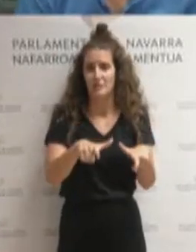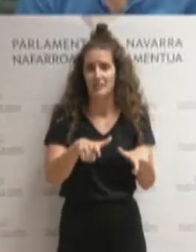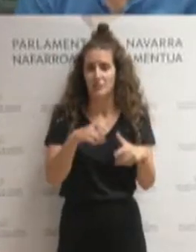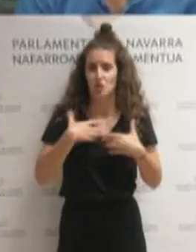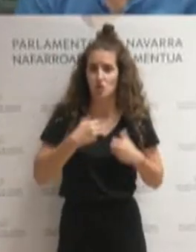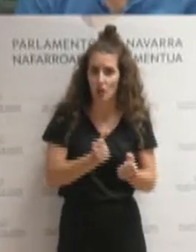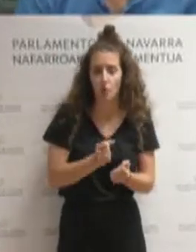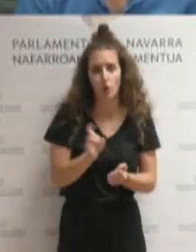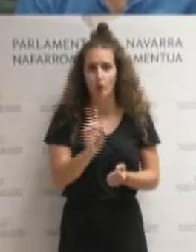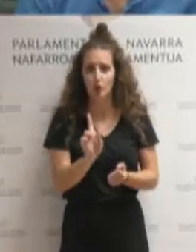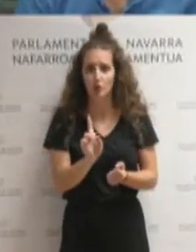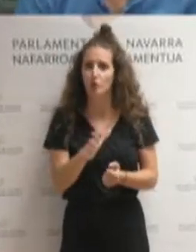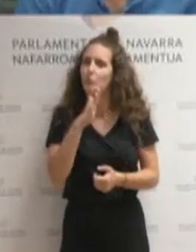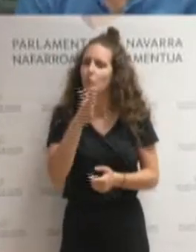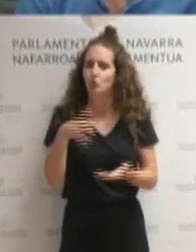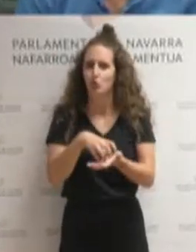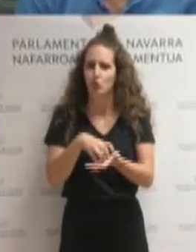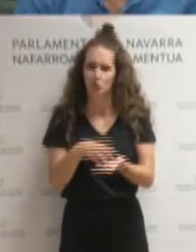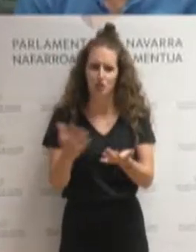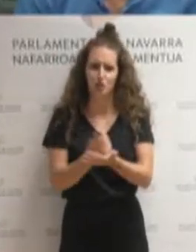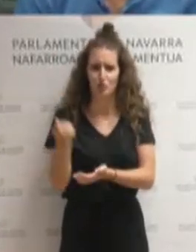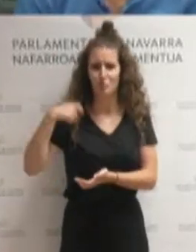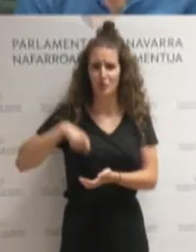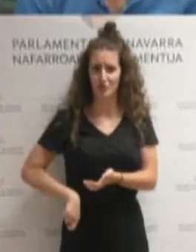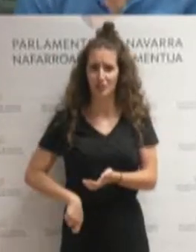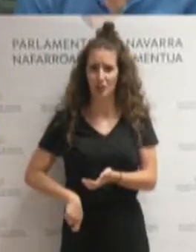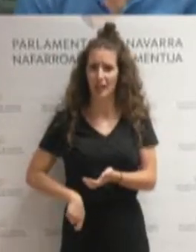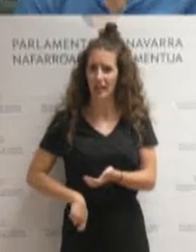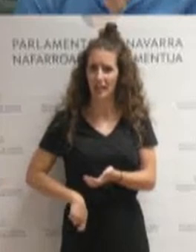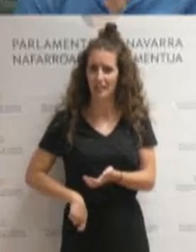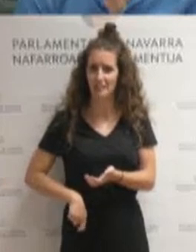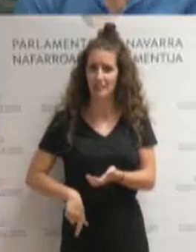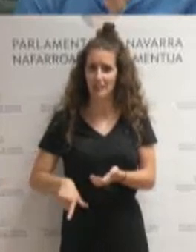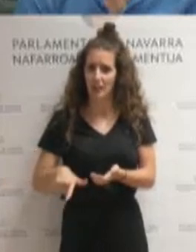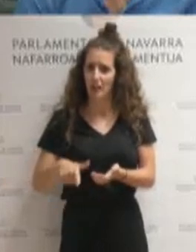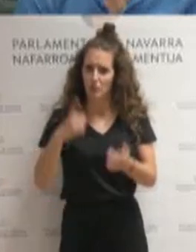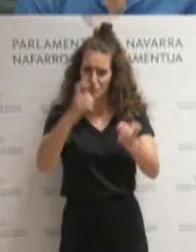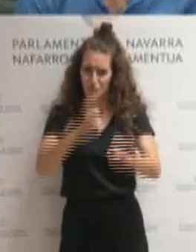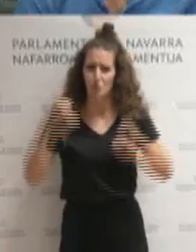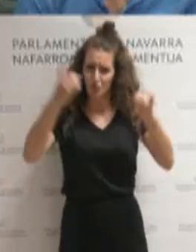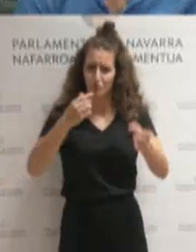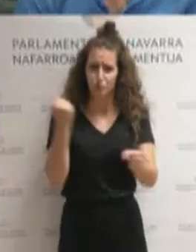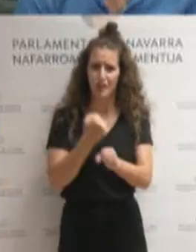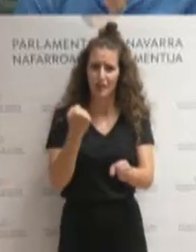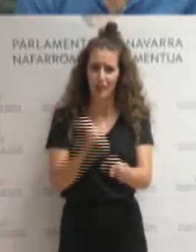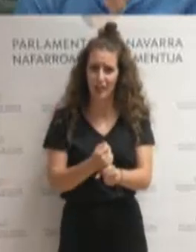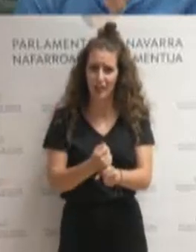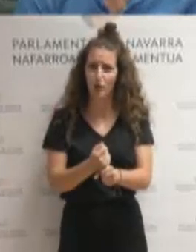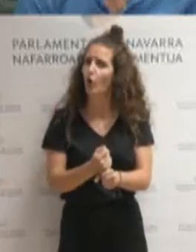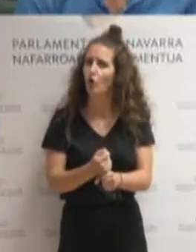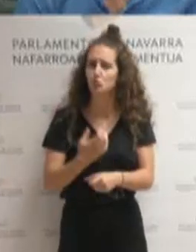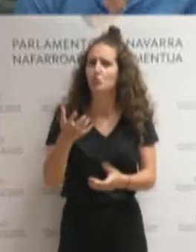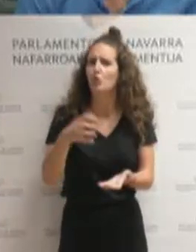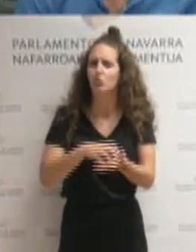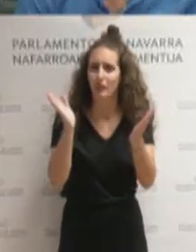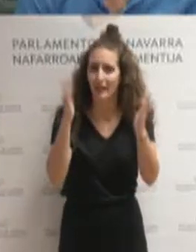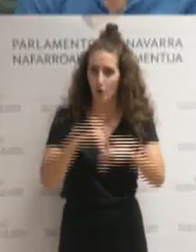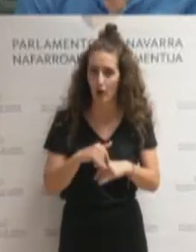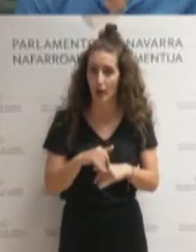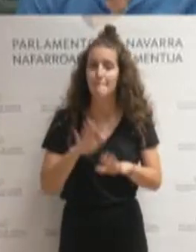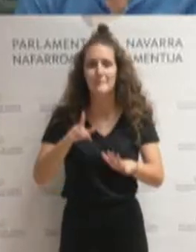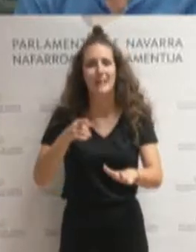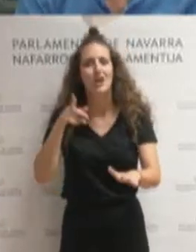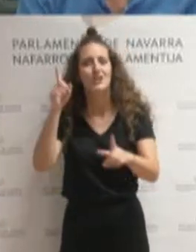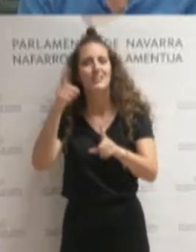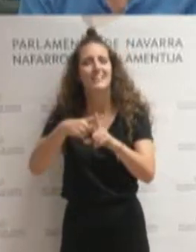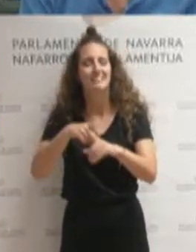tengo ninguna duda de que todos los profesionales se han dejado la piel. Pero creo que es, a nivel de gestión, a quien le